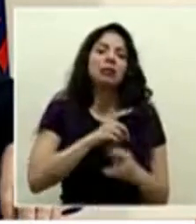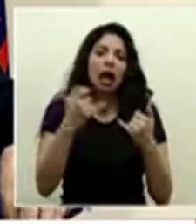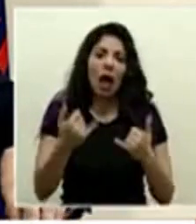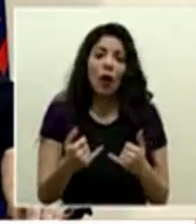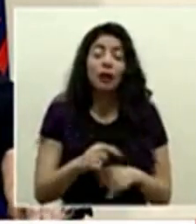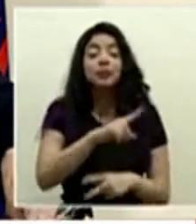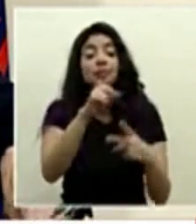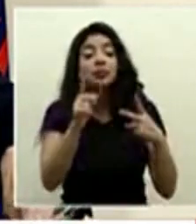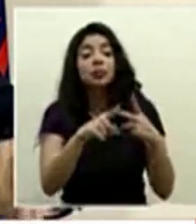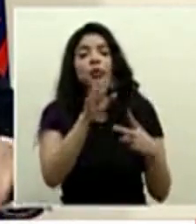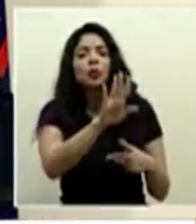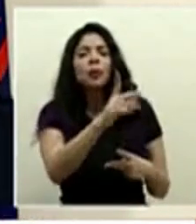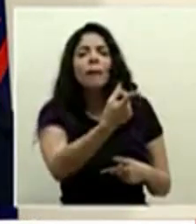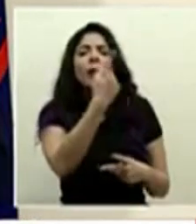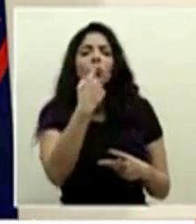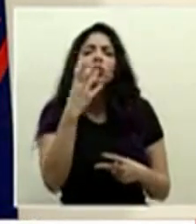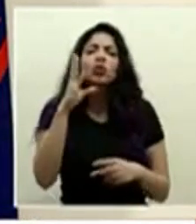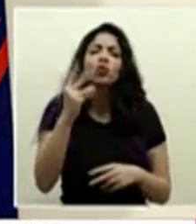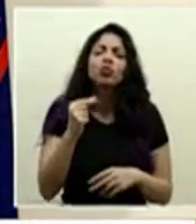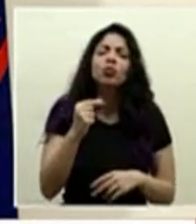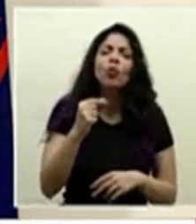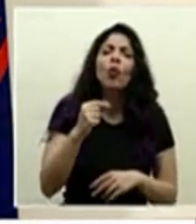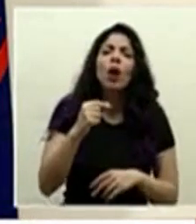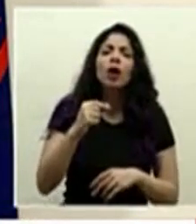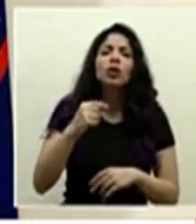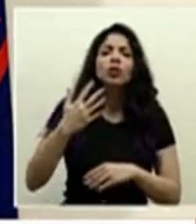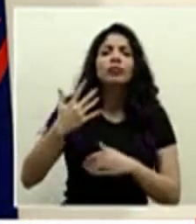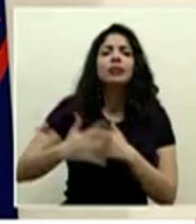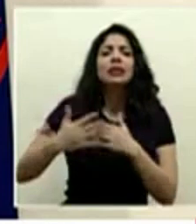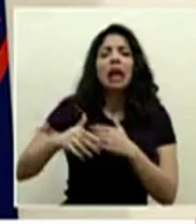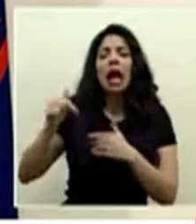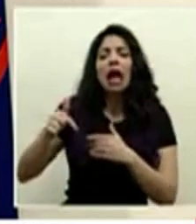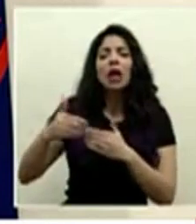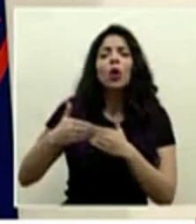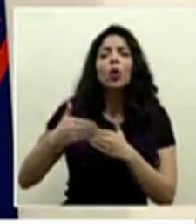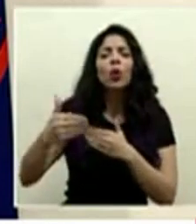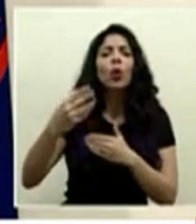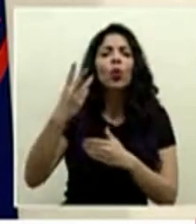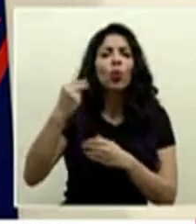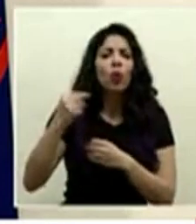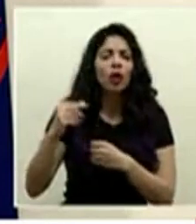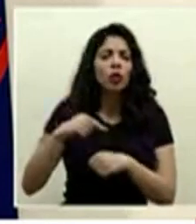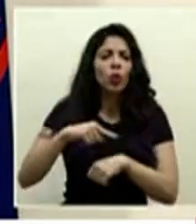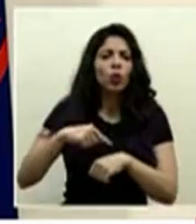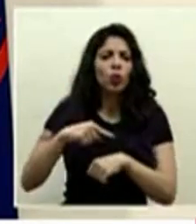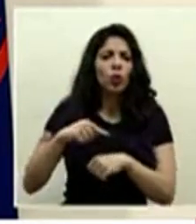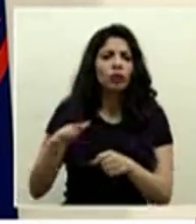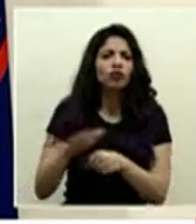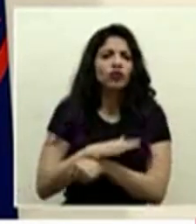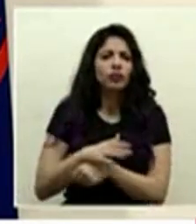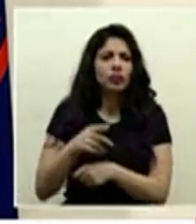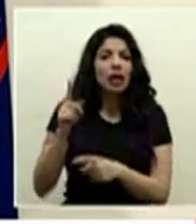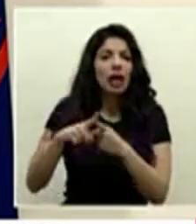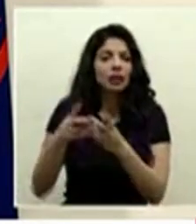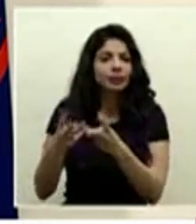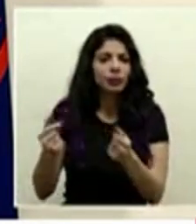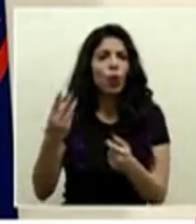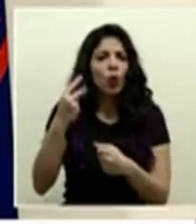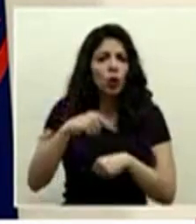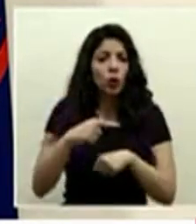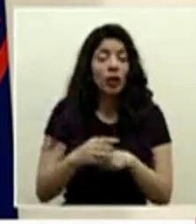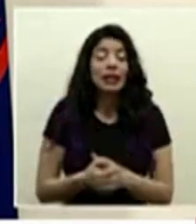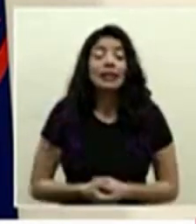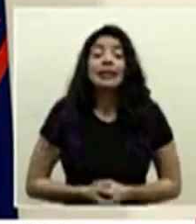la segunda pregunta sobre cuánto dura la sangre en este momento si no hay una respuesta